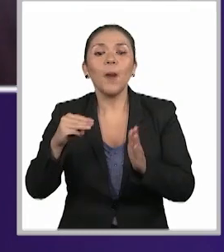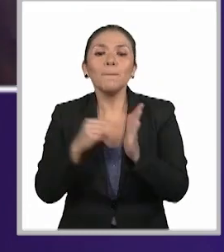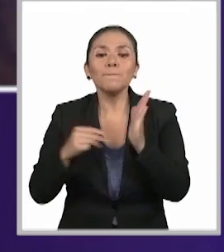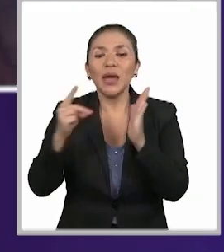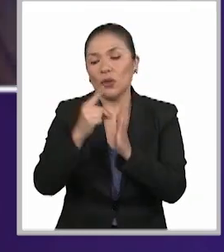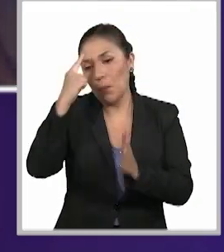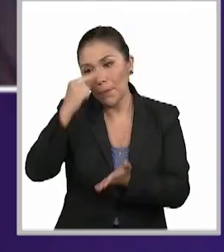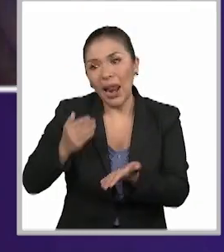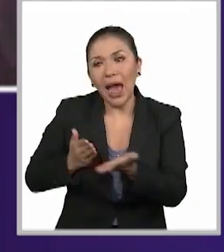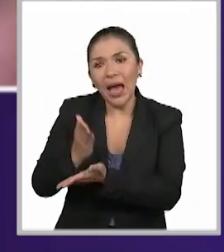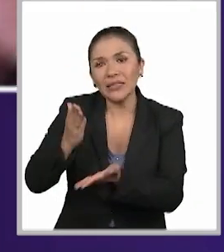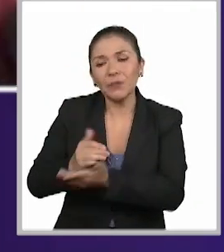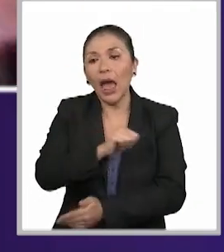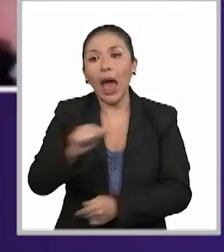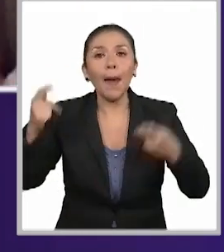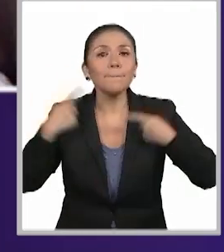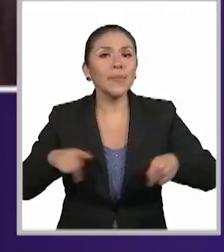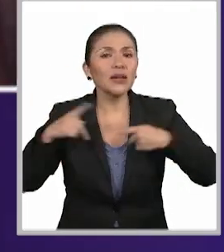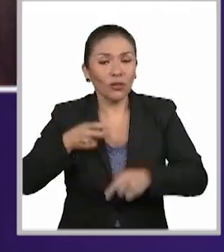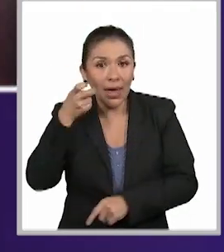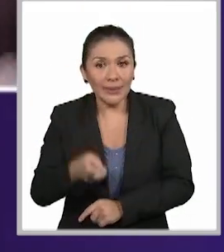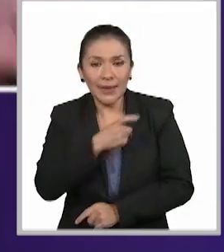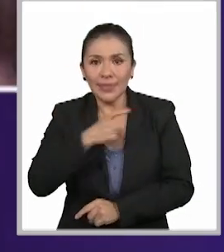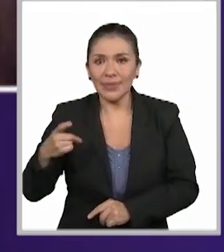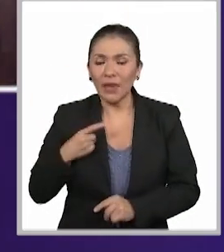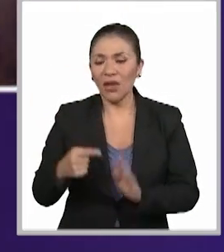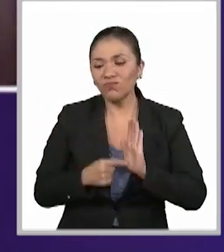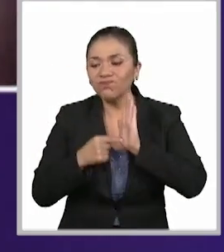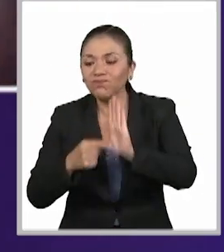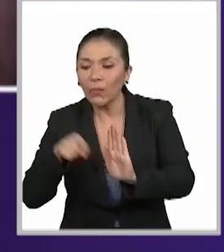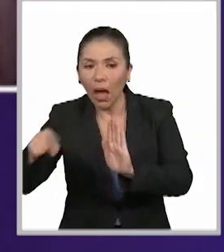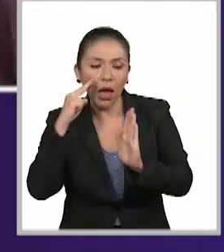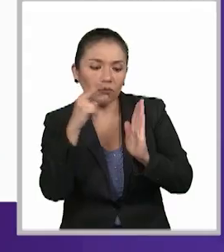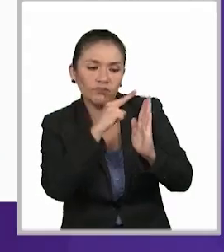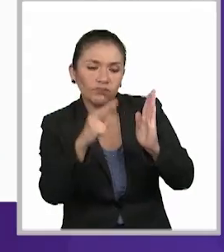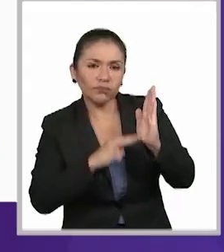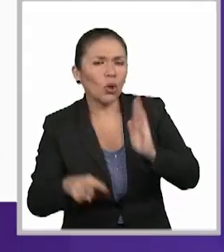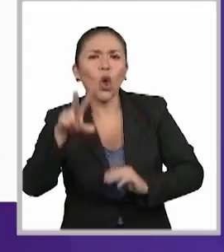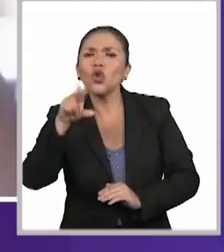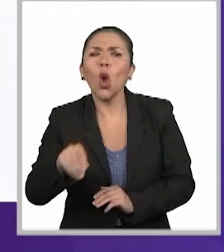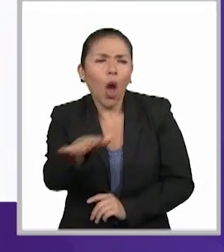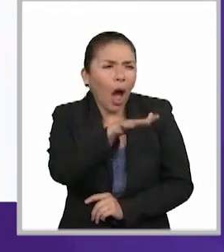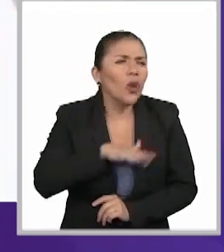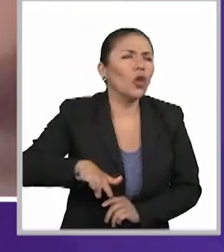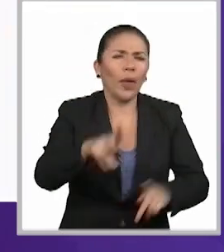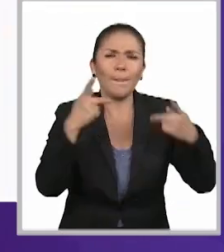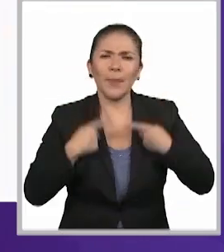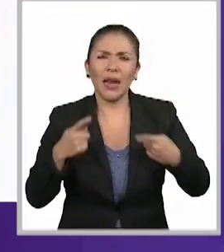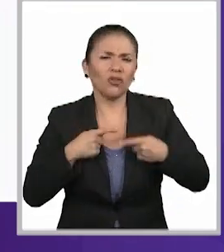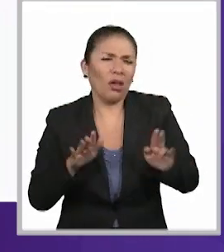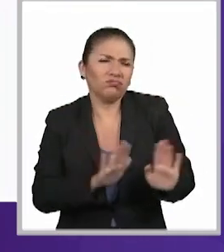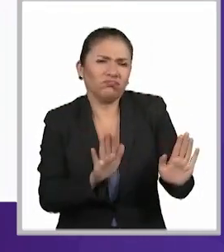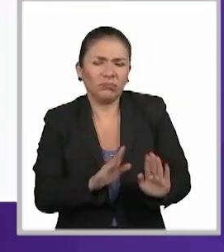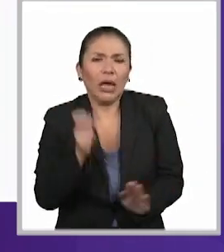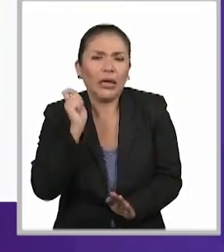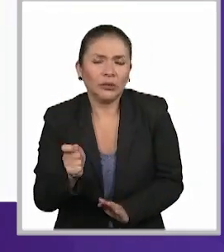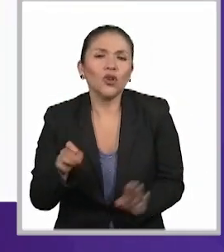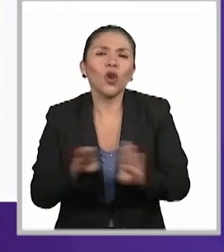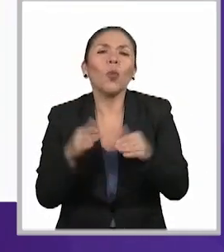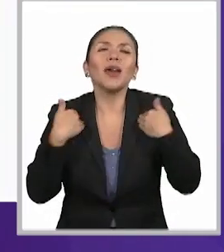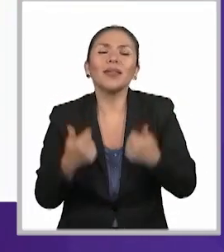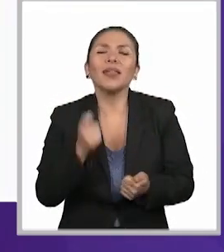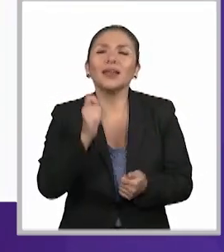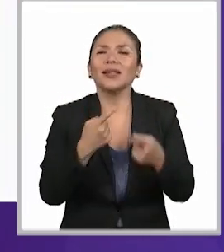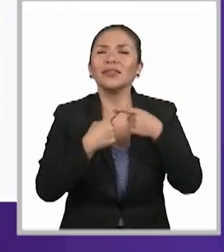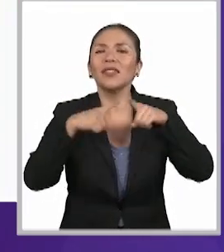método de accesibilidad para la persona en específico a la que va dirigida la sentencia, no ya para la población en general, como se